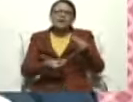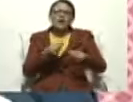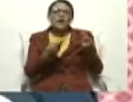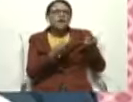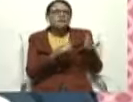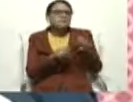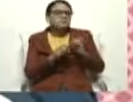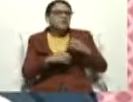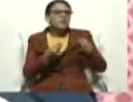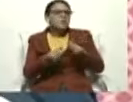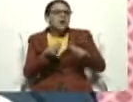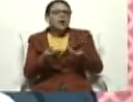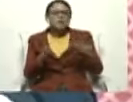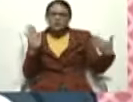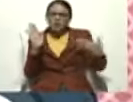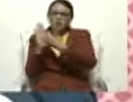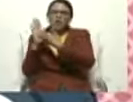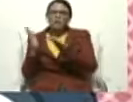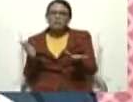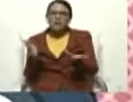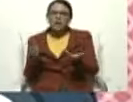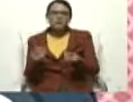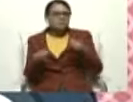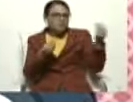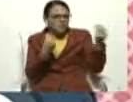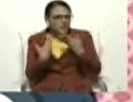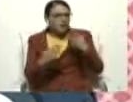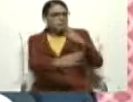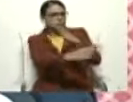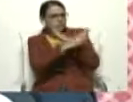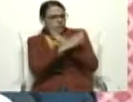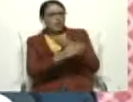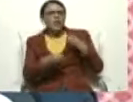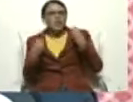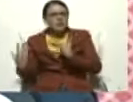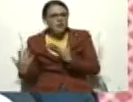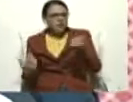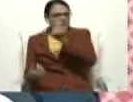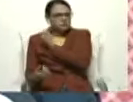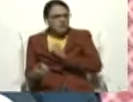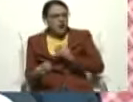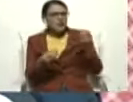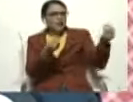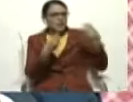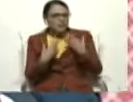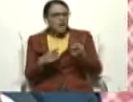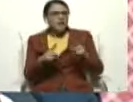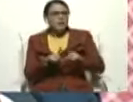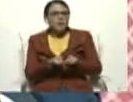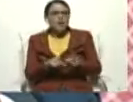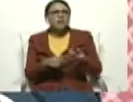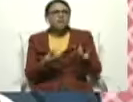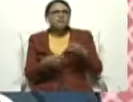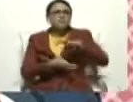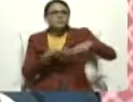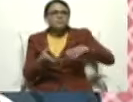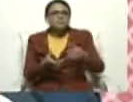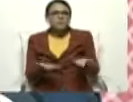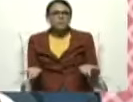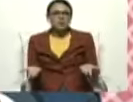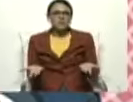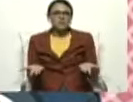actor injerencista que pretende interferir en las decisiones del